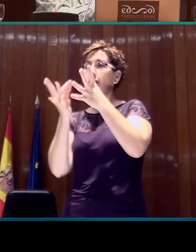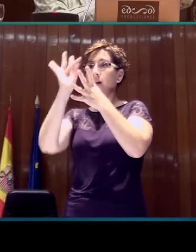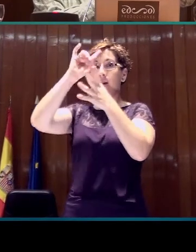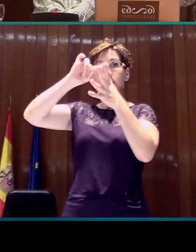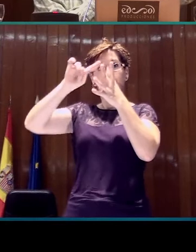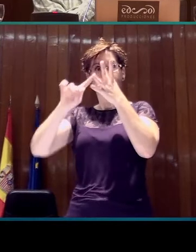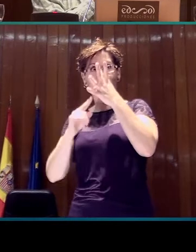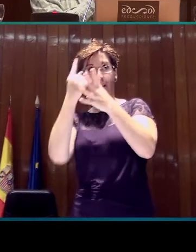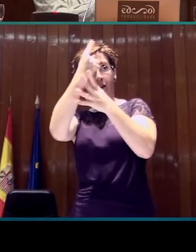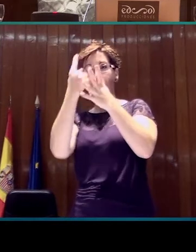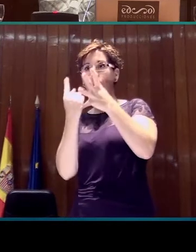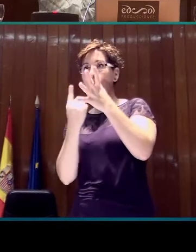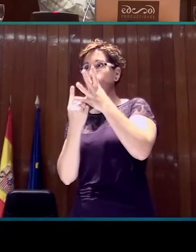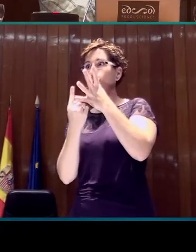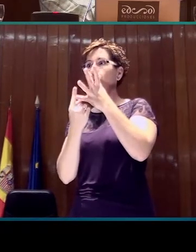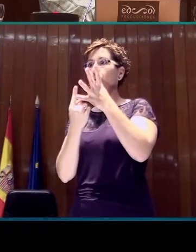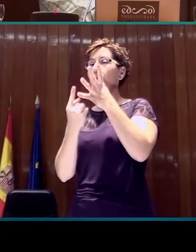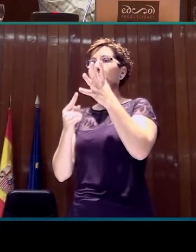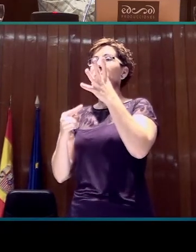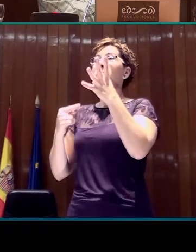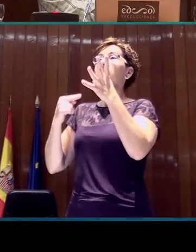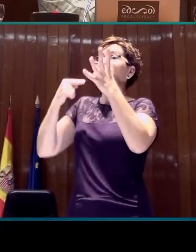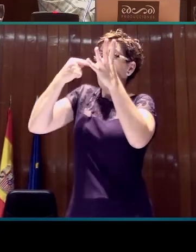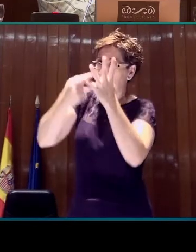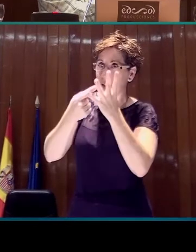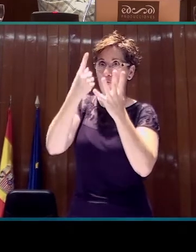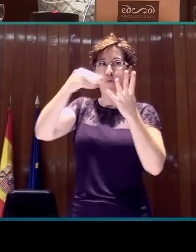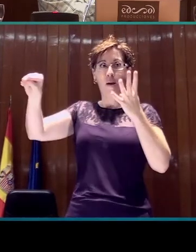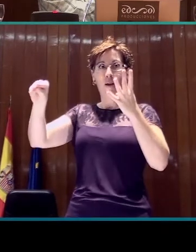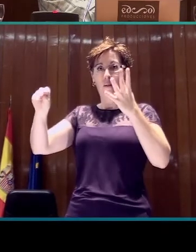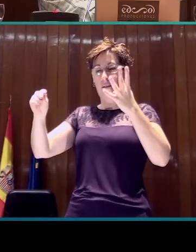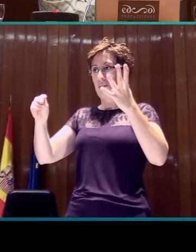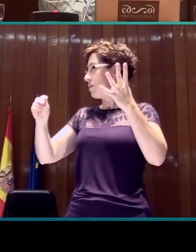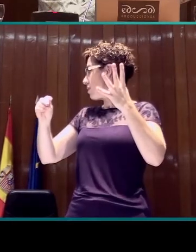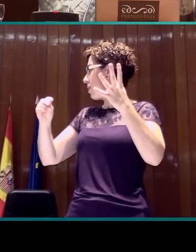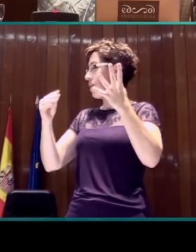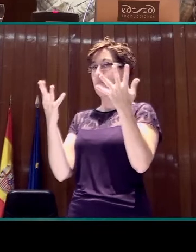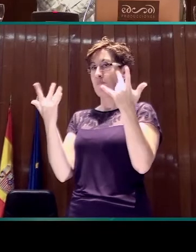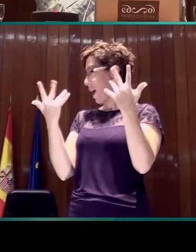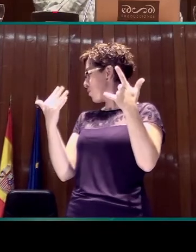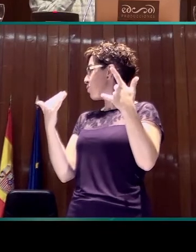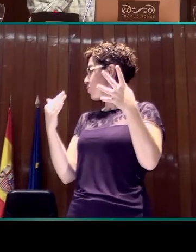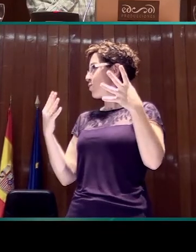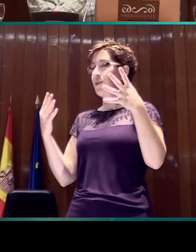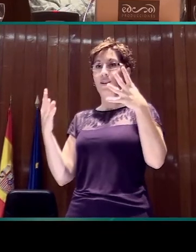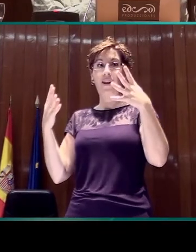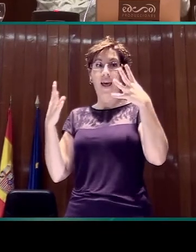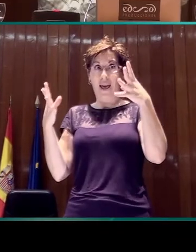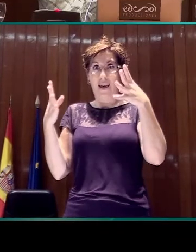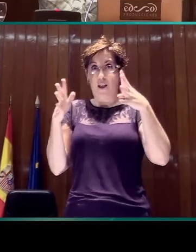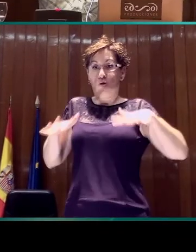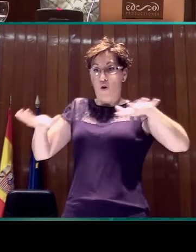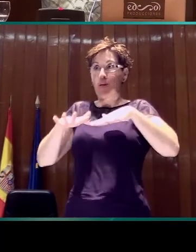tenemos también el espacio real de las manos físicamente estando aquí y su polo semántico,